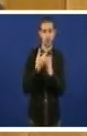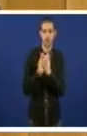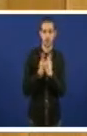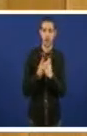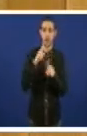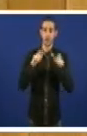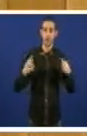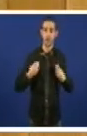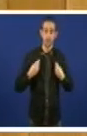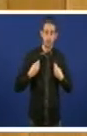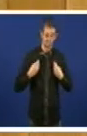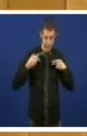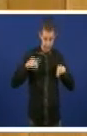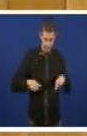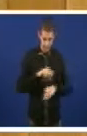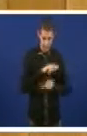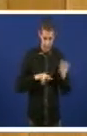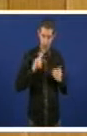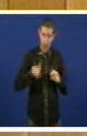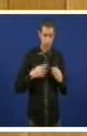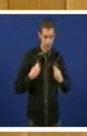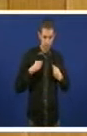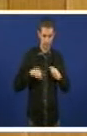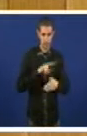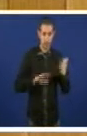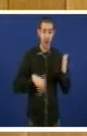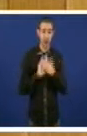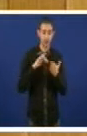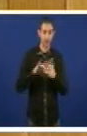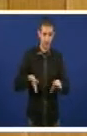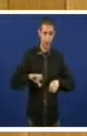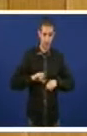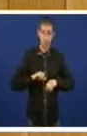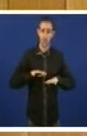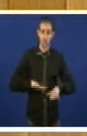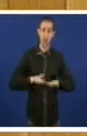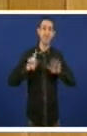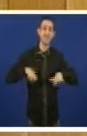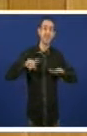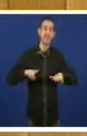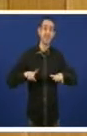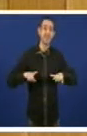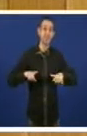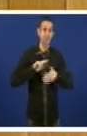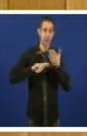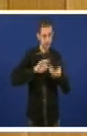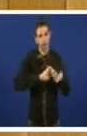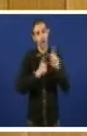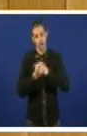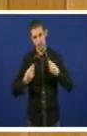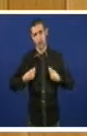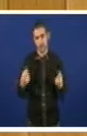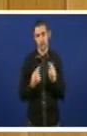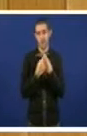residentes non son residentes ate que levan sendo residentes seis meses. O misterio da Santísima